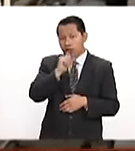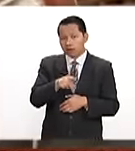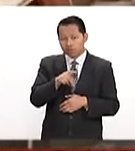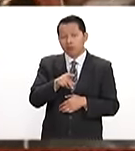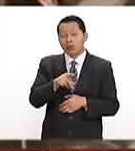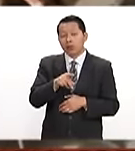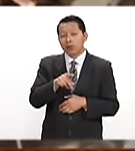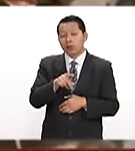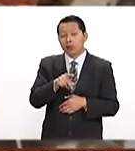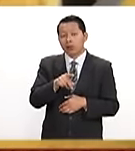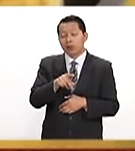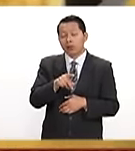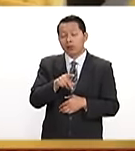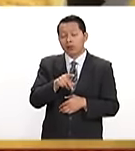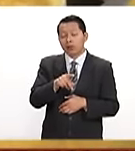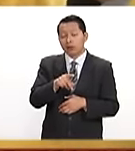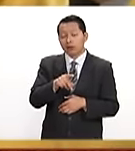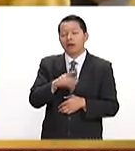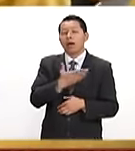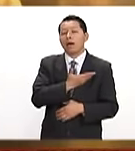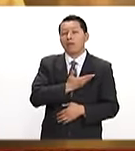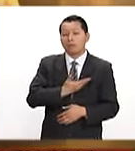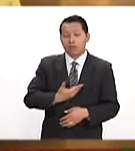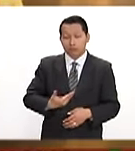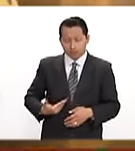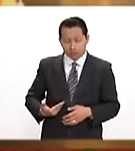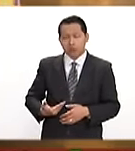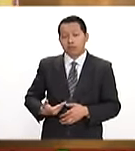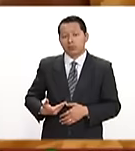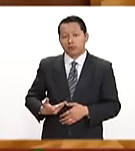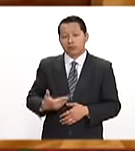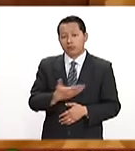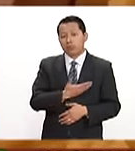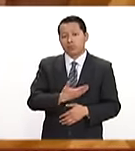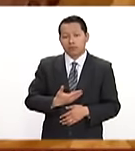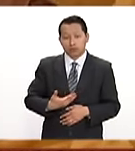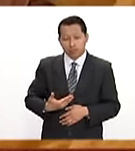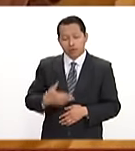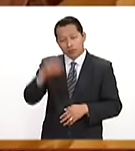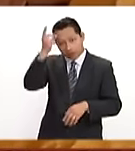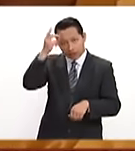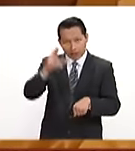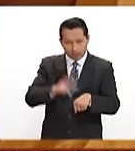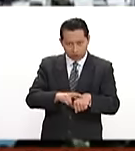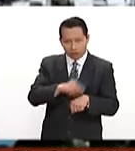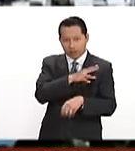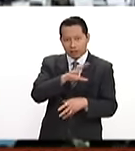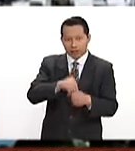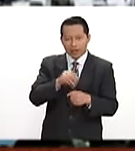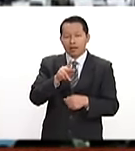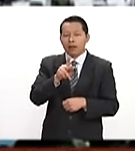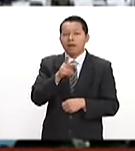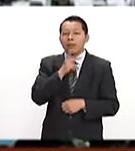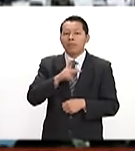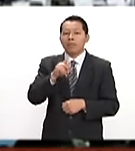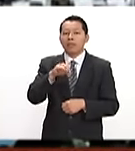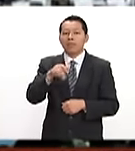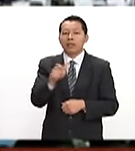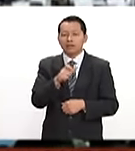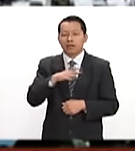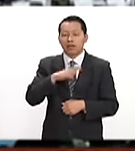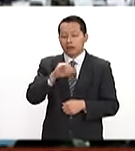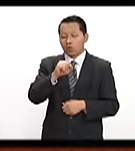le decía yo que el presidente, bueno, el director general de Pemex, José Antonio